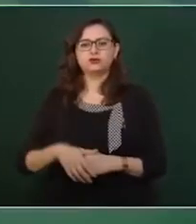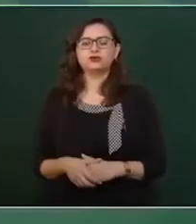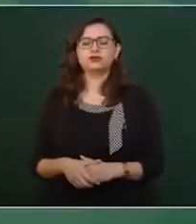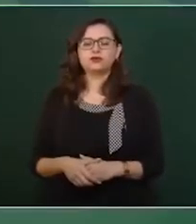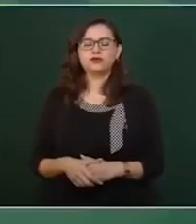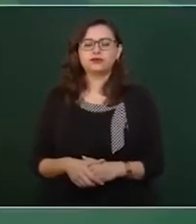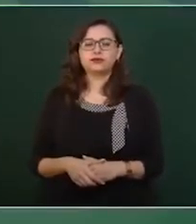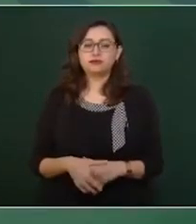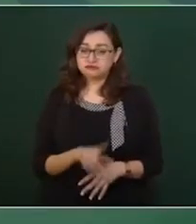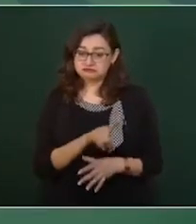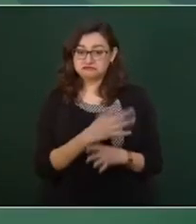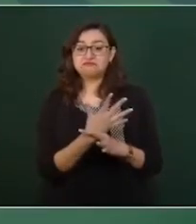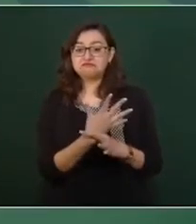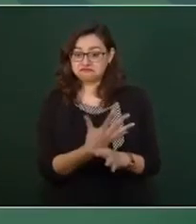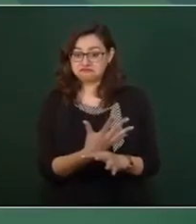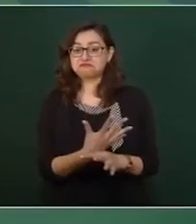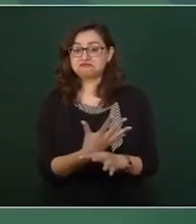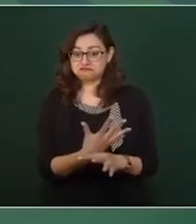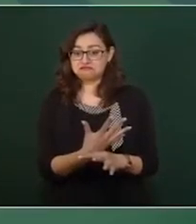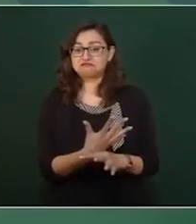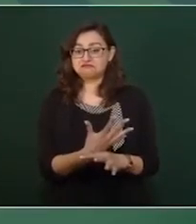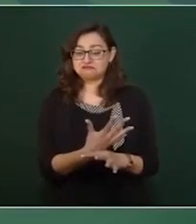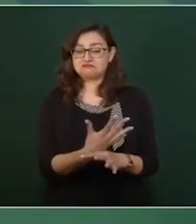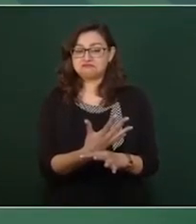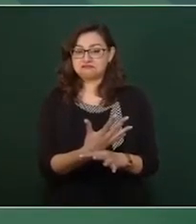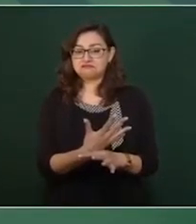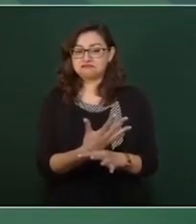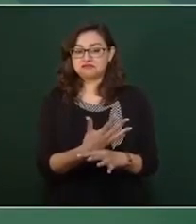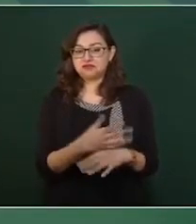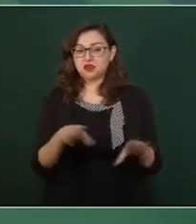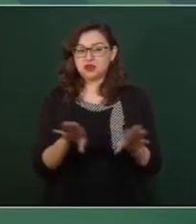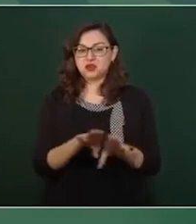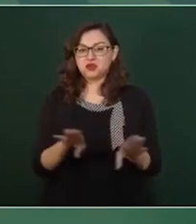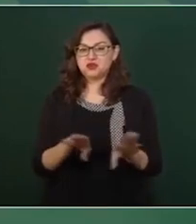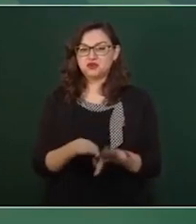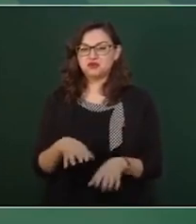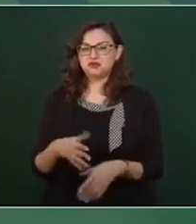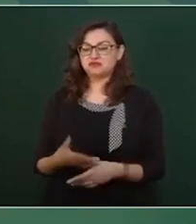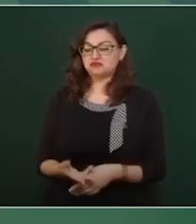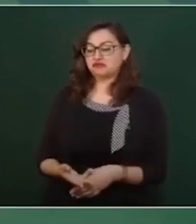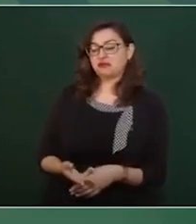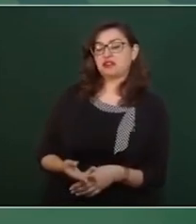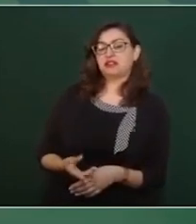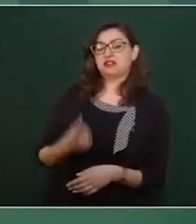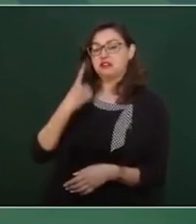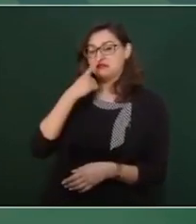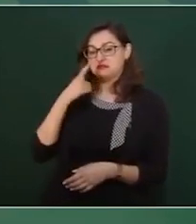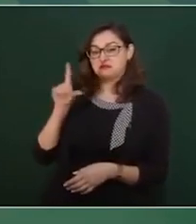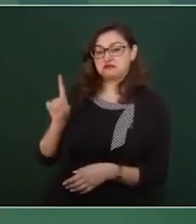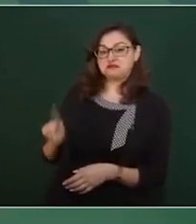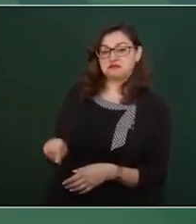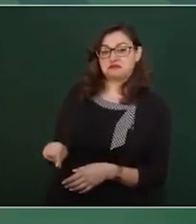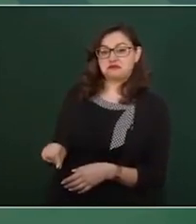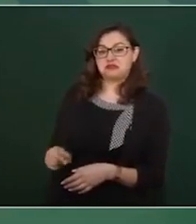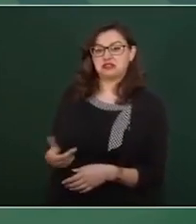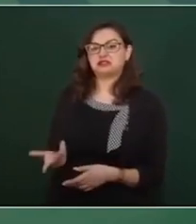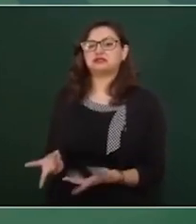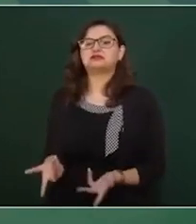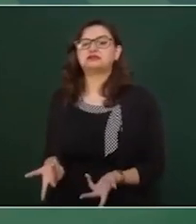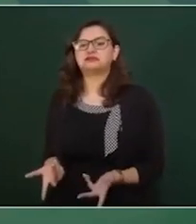También dijo, y de manera despectiva, le llamó al aeropuerto,